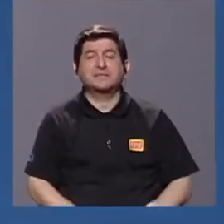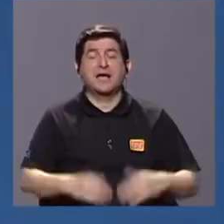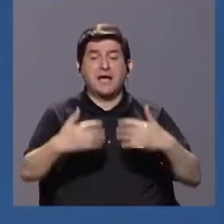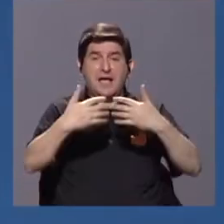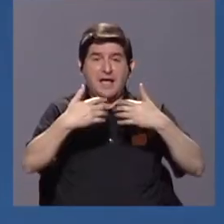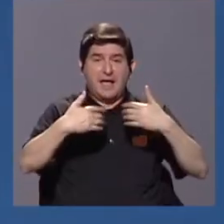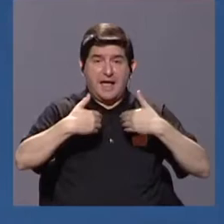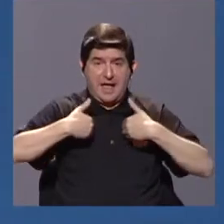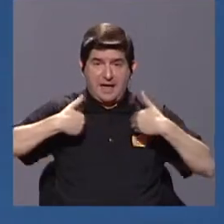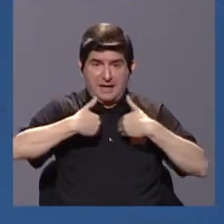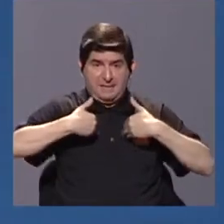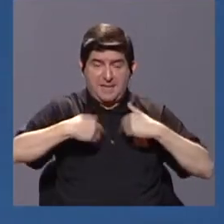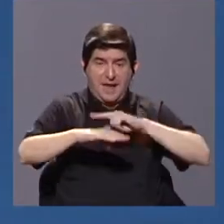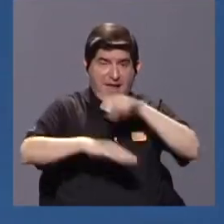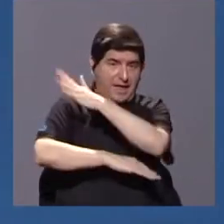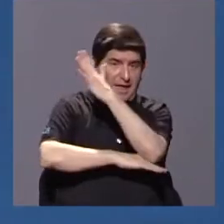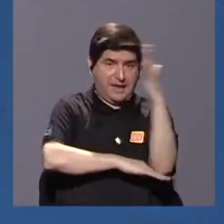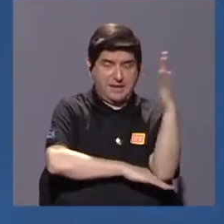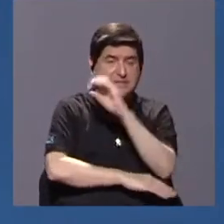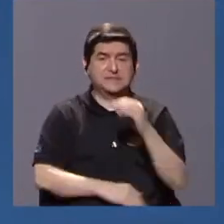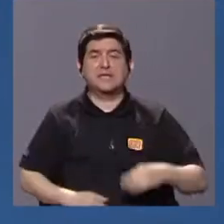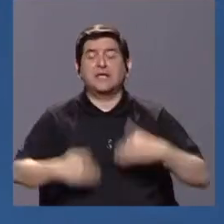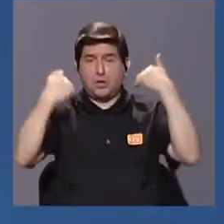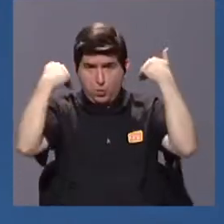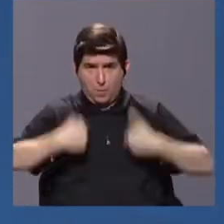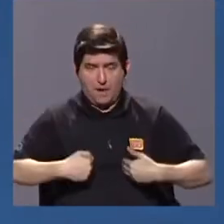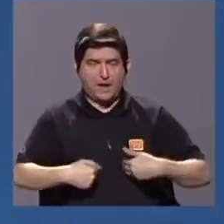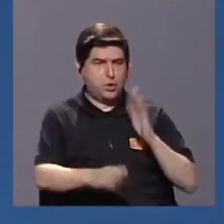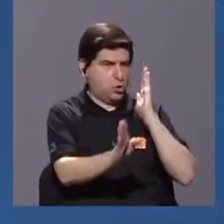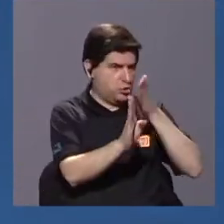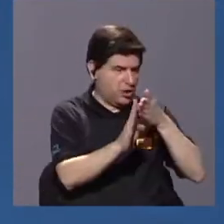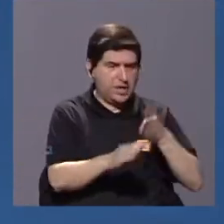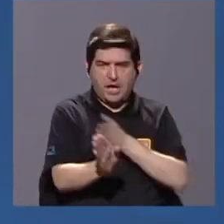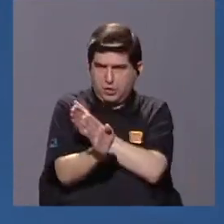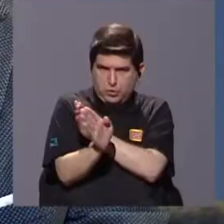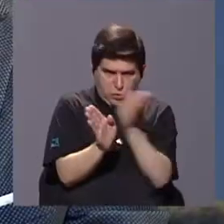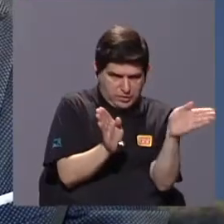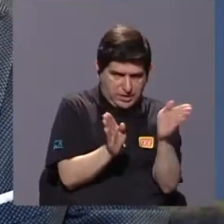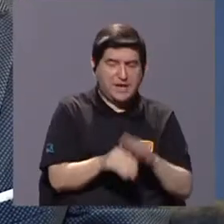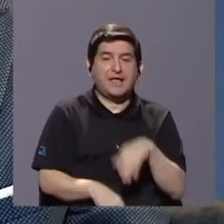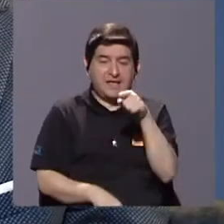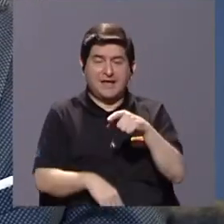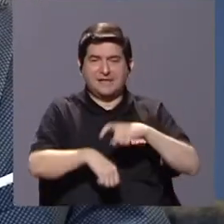manera directa o indirecta. Y se da por lo tanto la transmisión de un agente infeccioso.